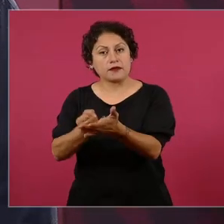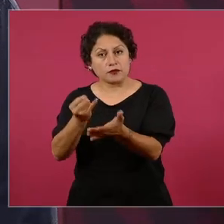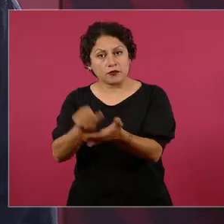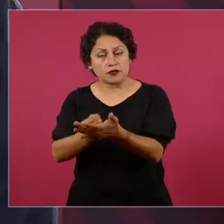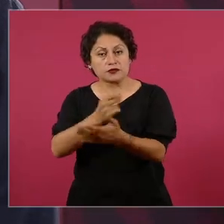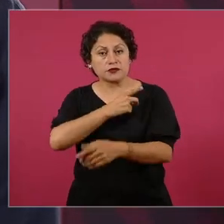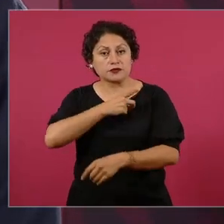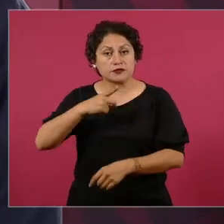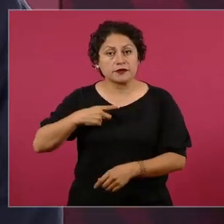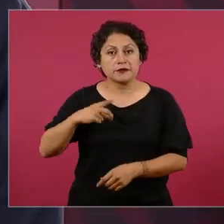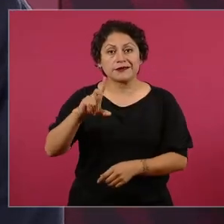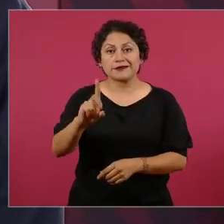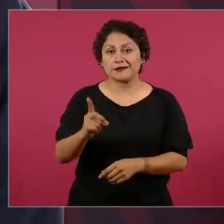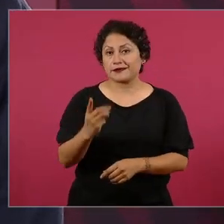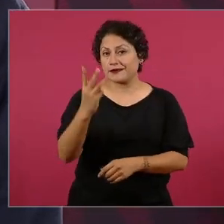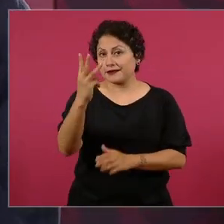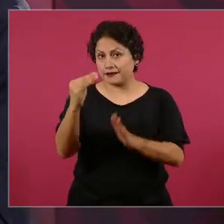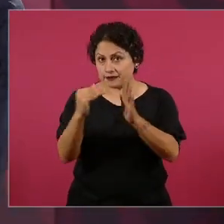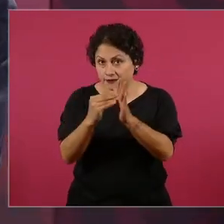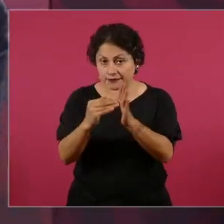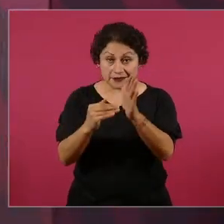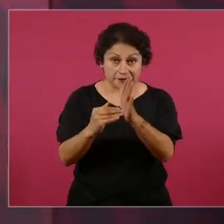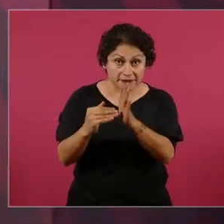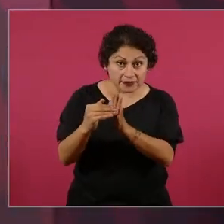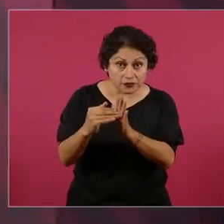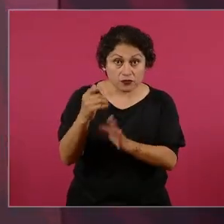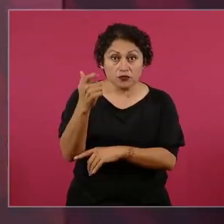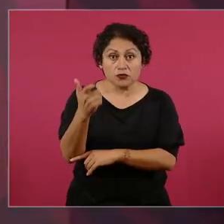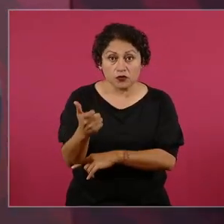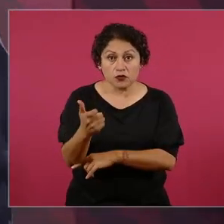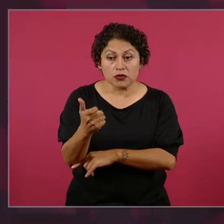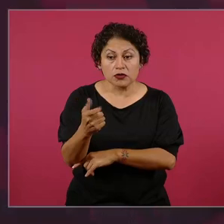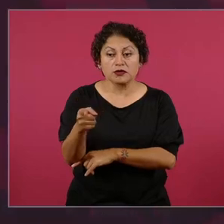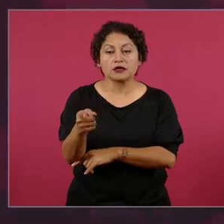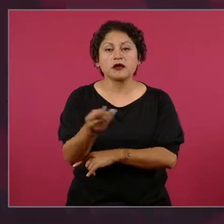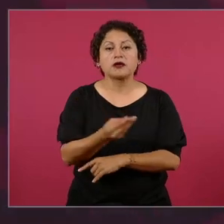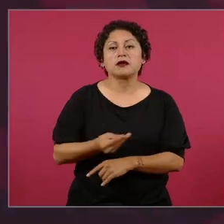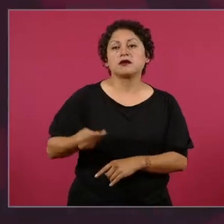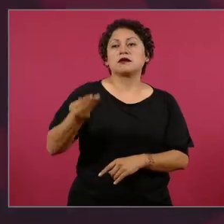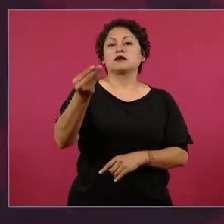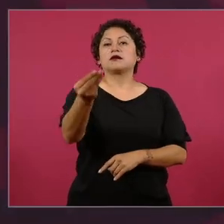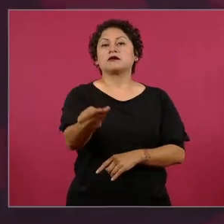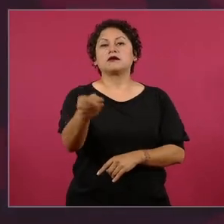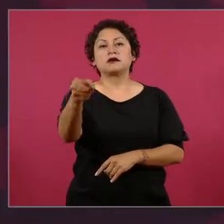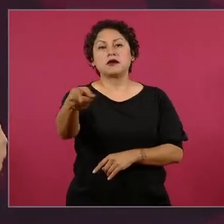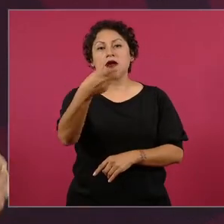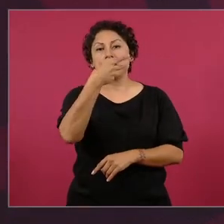millones se lo entrega a un ministro que